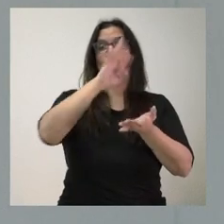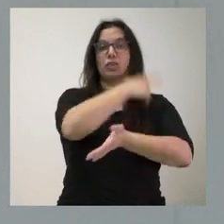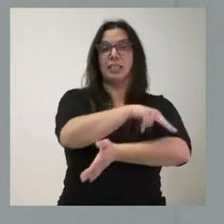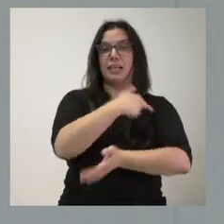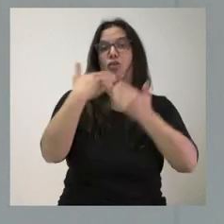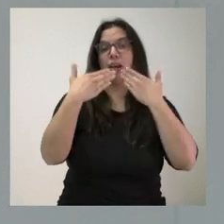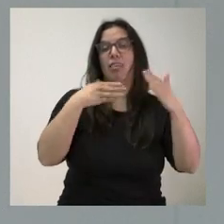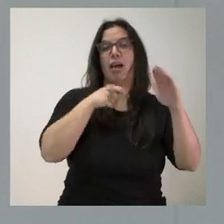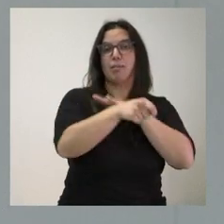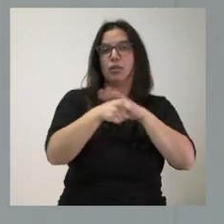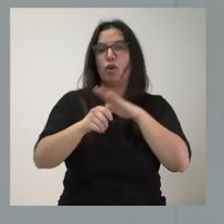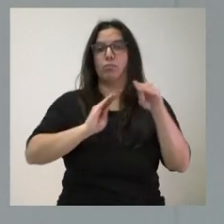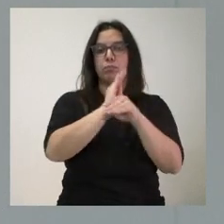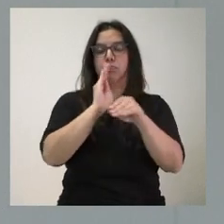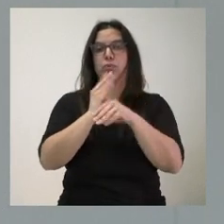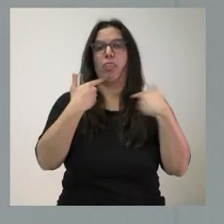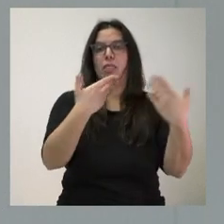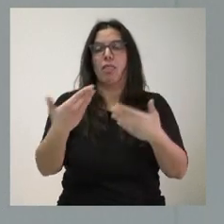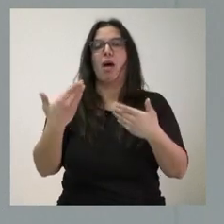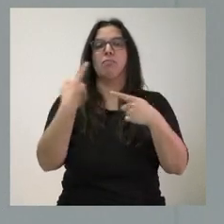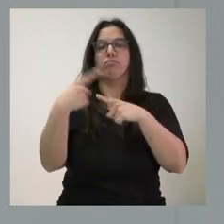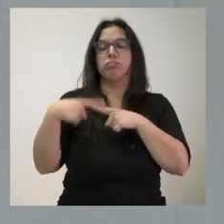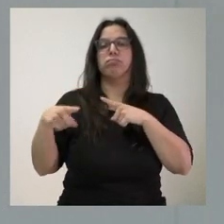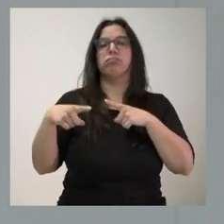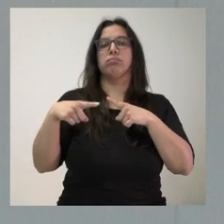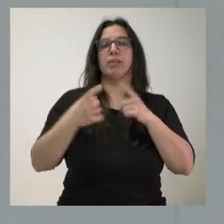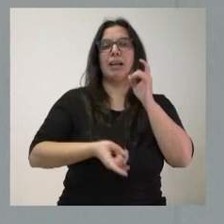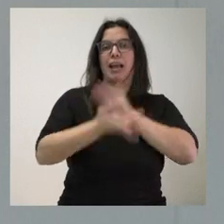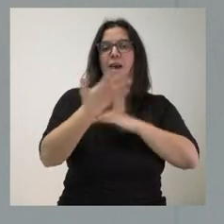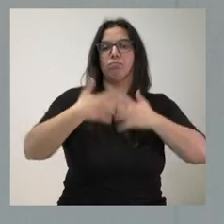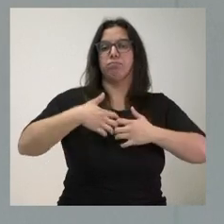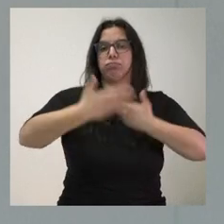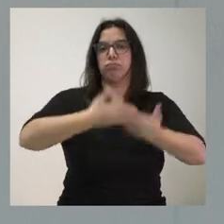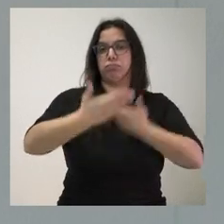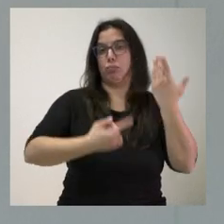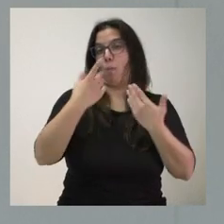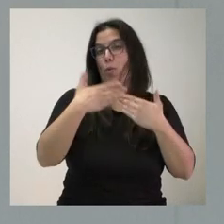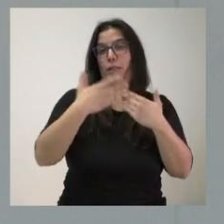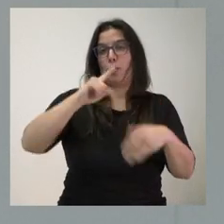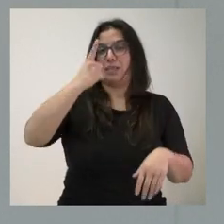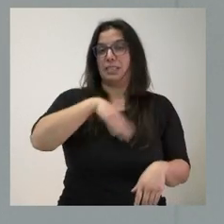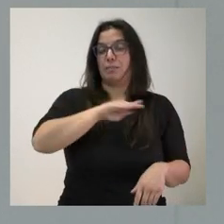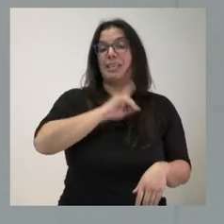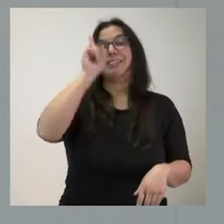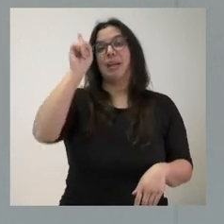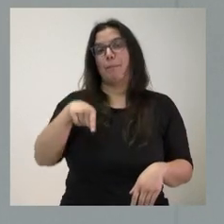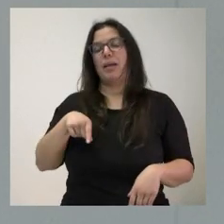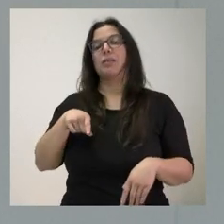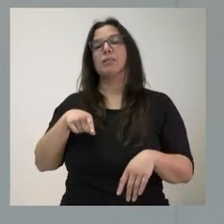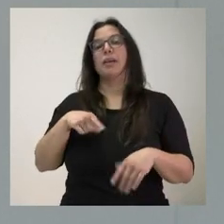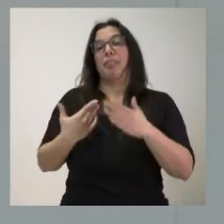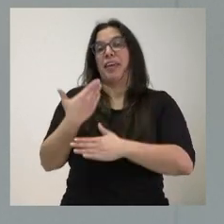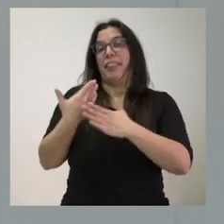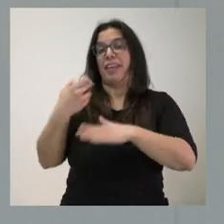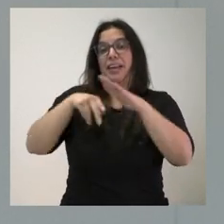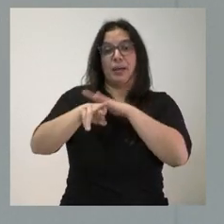y mejora de dotaciones o la puesta en marcha de un hospital que es de los más modernos de España, sino también la dotación del día a día